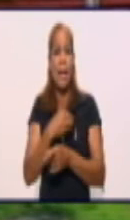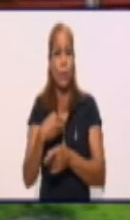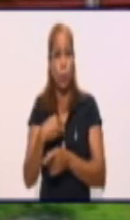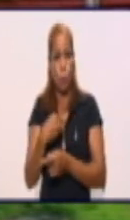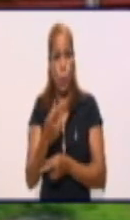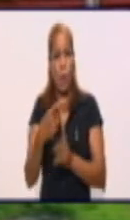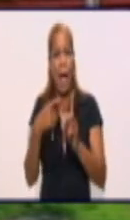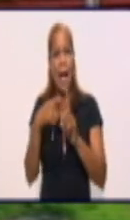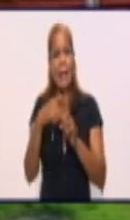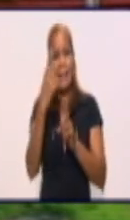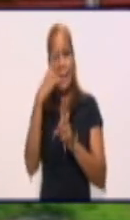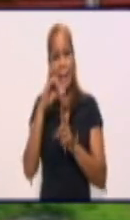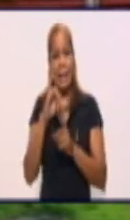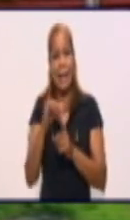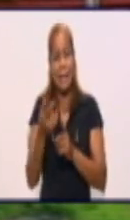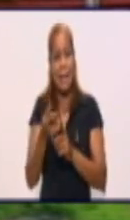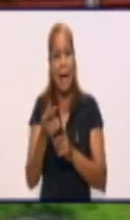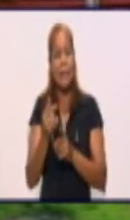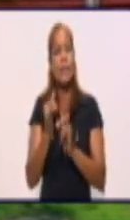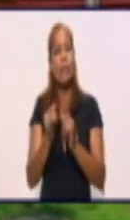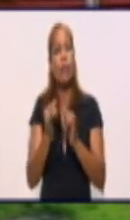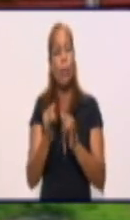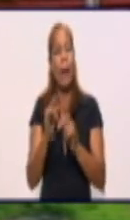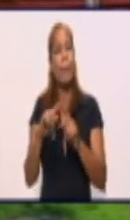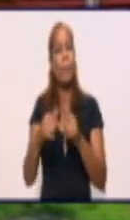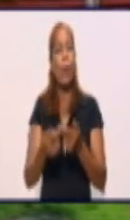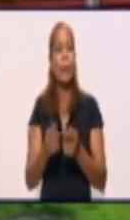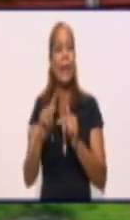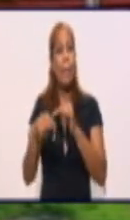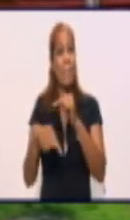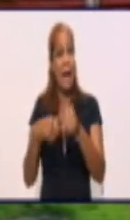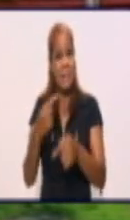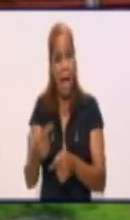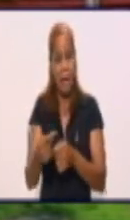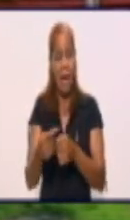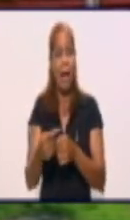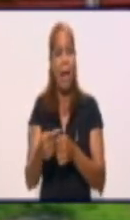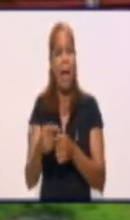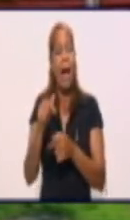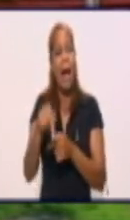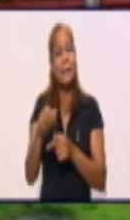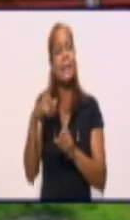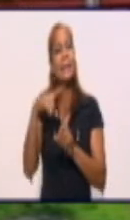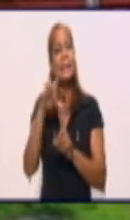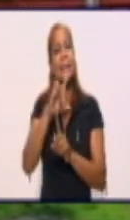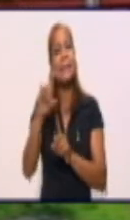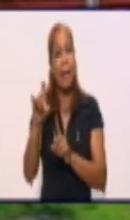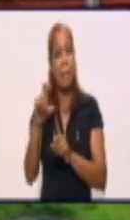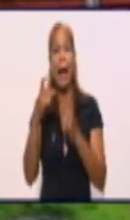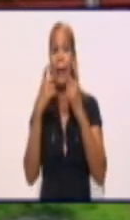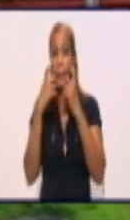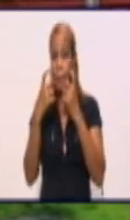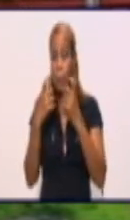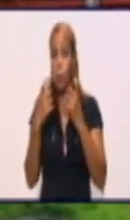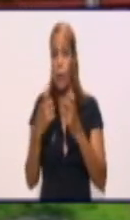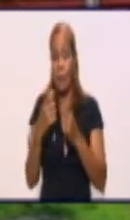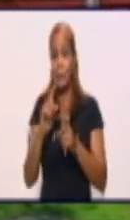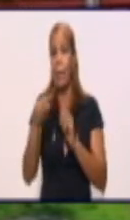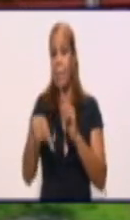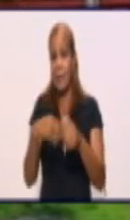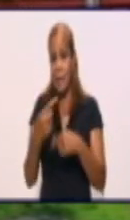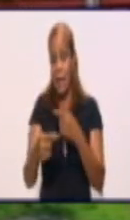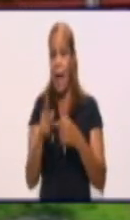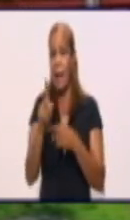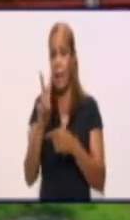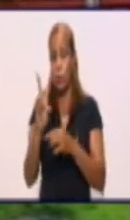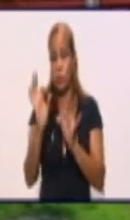Medina adelantara porque mañana vamos a estar abordando aquí temáticas muy importantes referidas